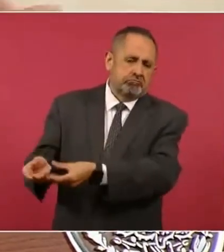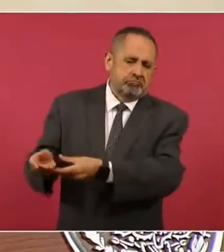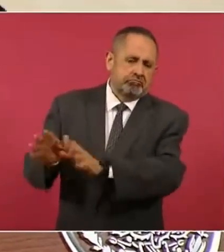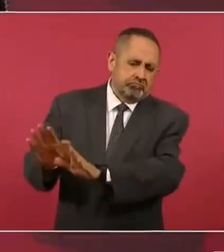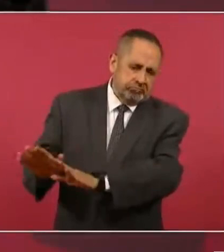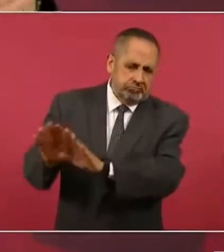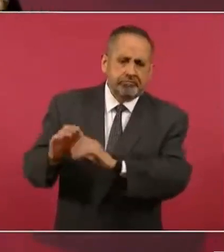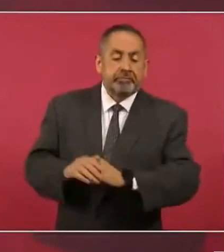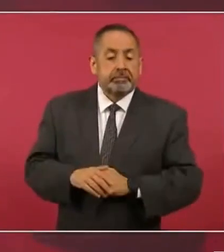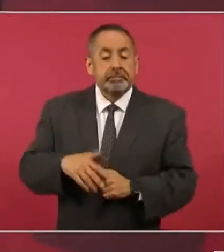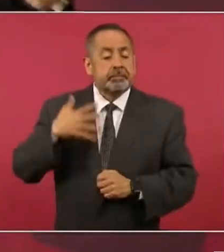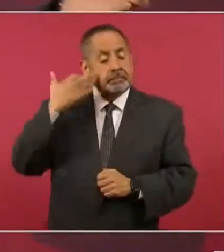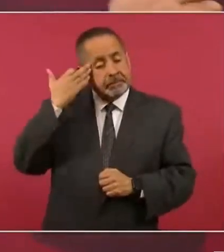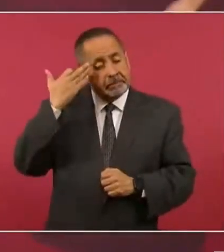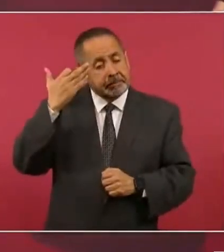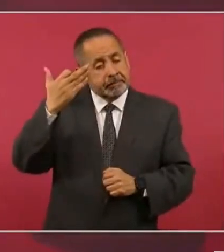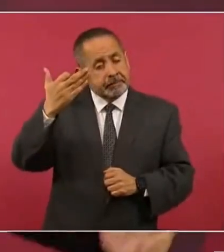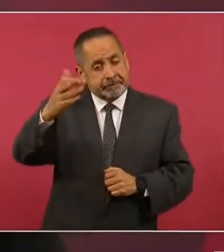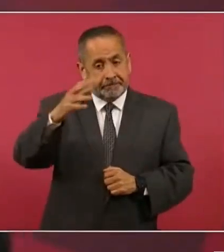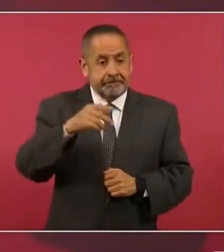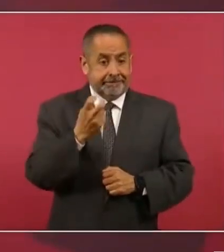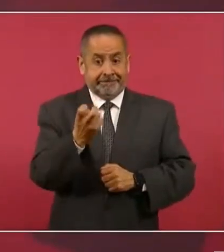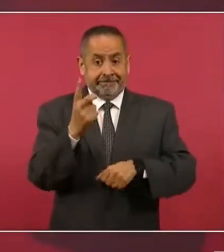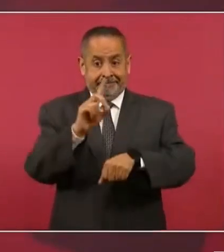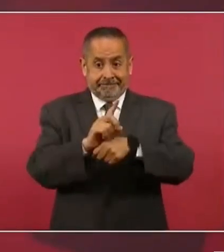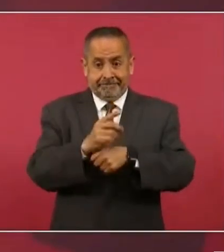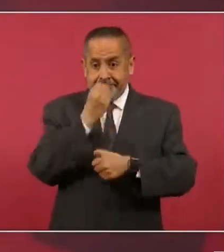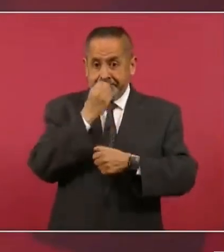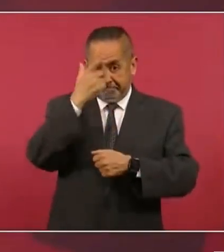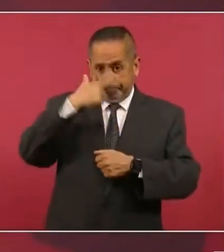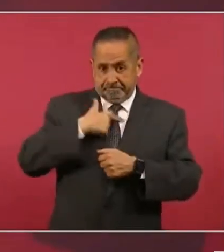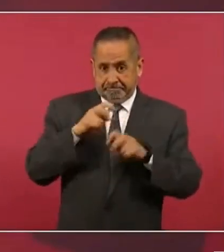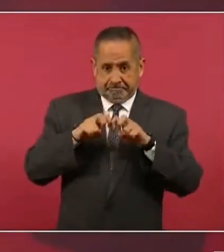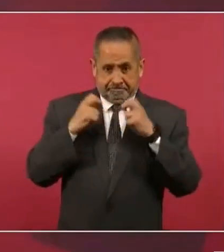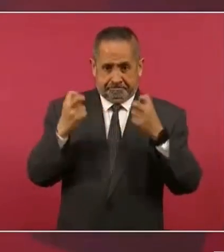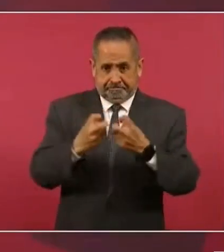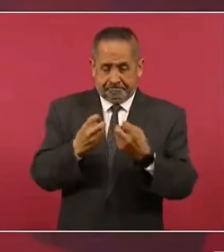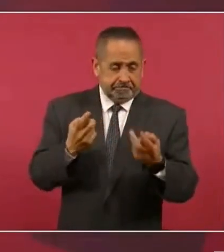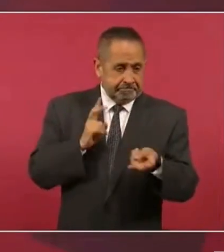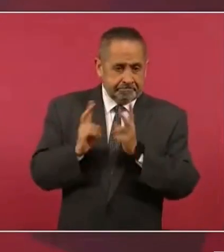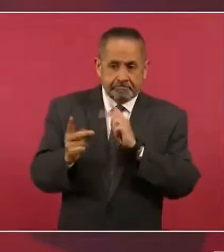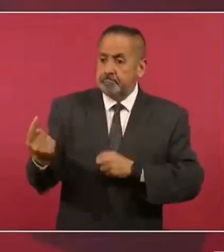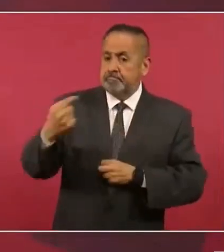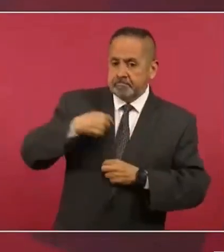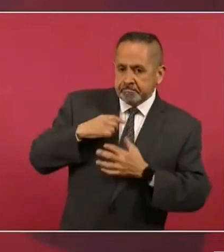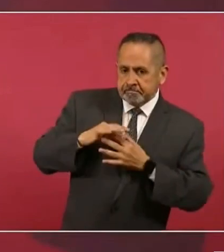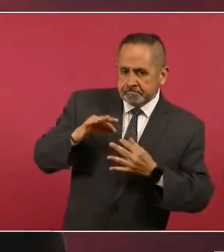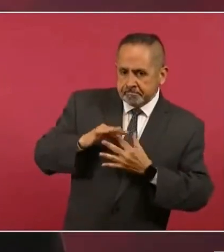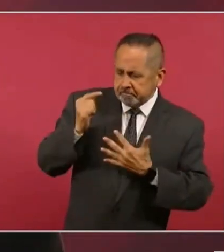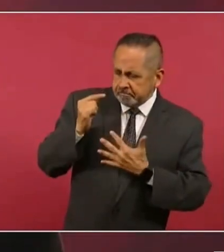entonces, pasa el tiempo y en esa cena me habla del asunto